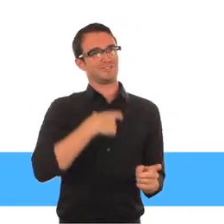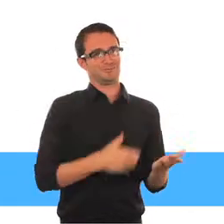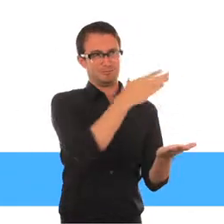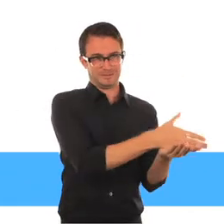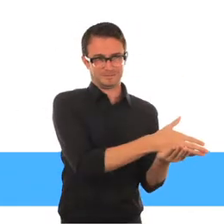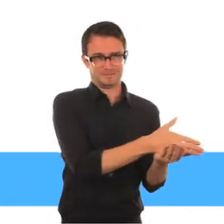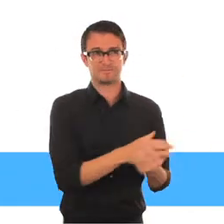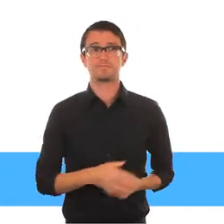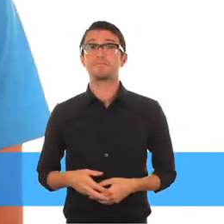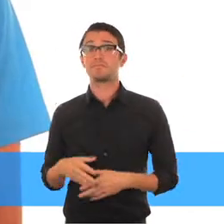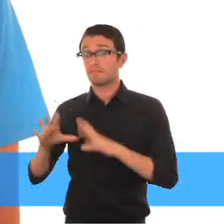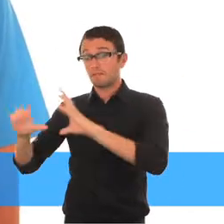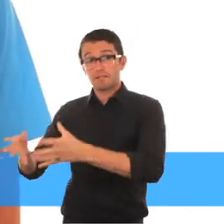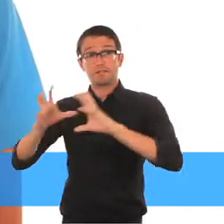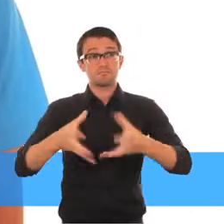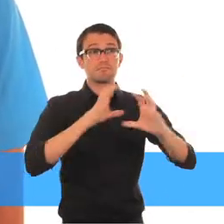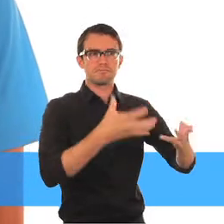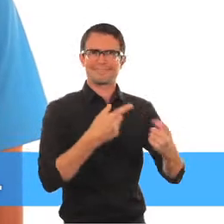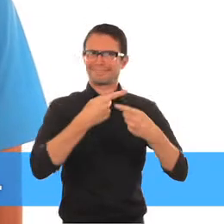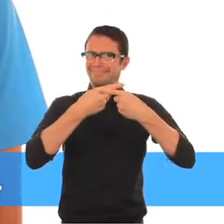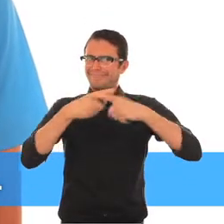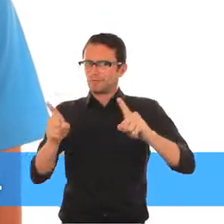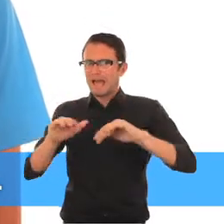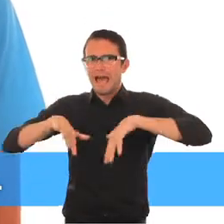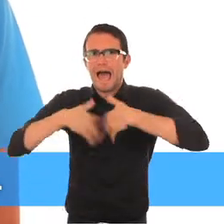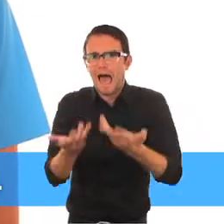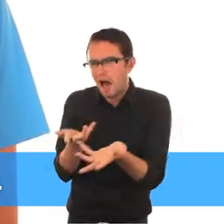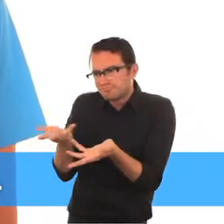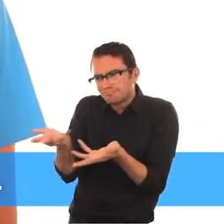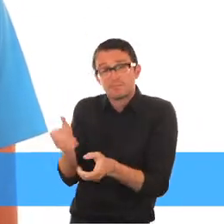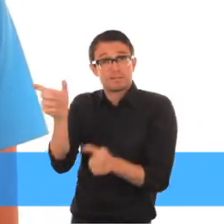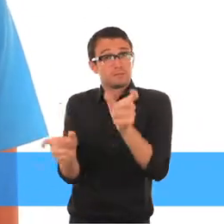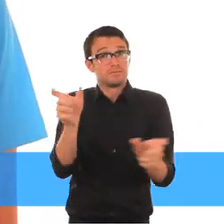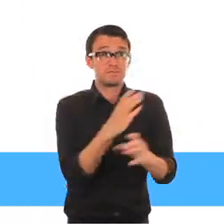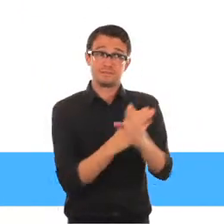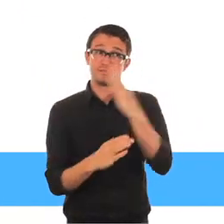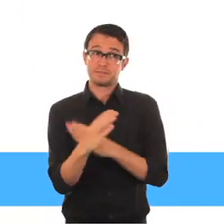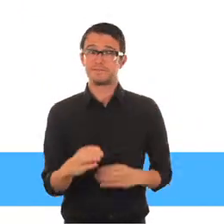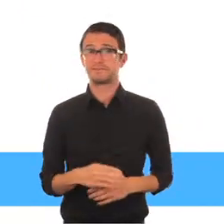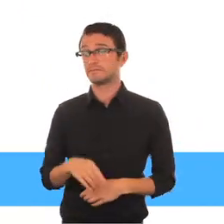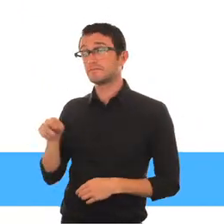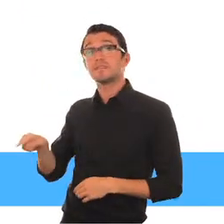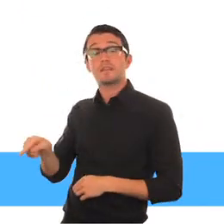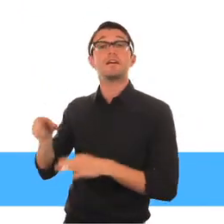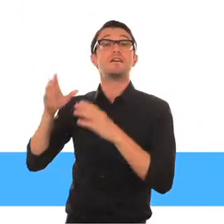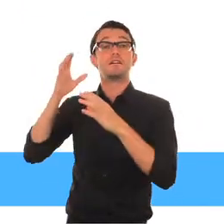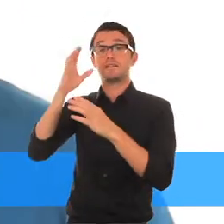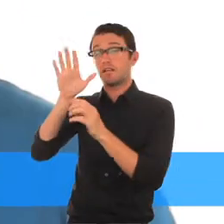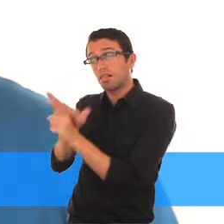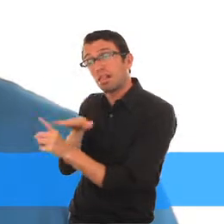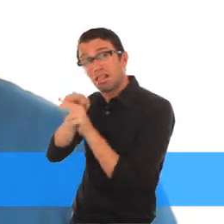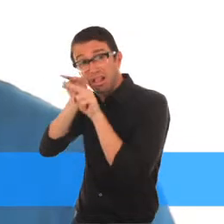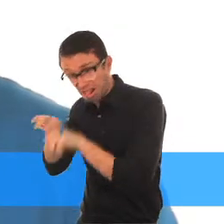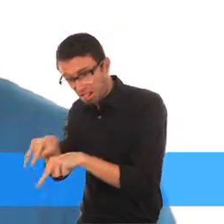Cada modelo cambia la dinámica de poder entre la persona y su ambiente social y físico. En el modelo de la caridad,